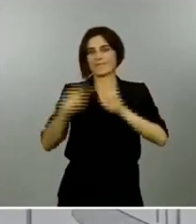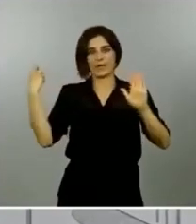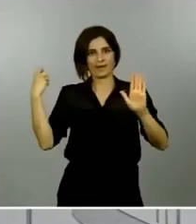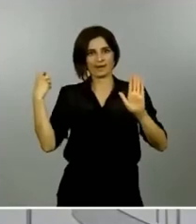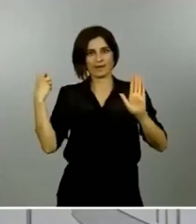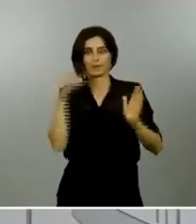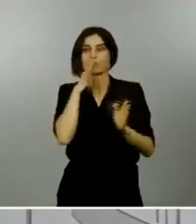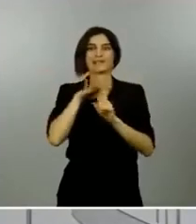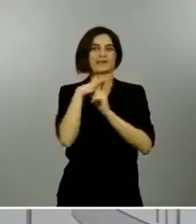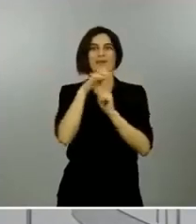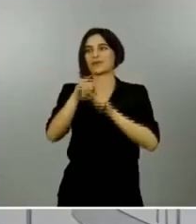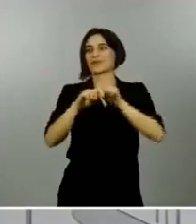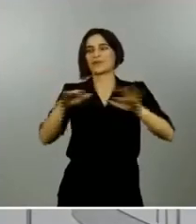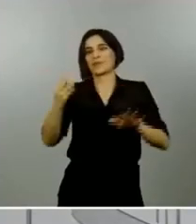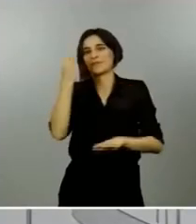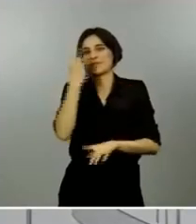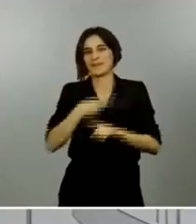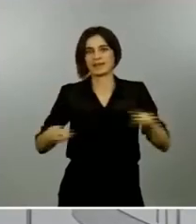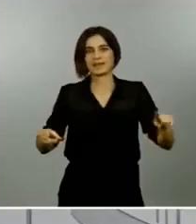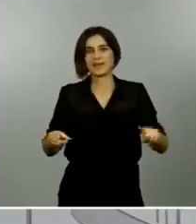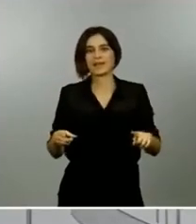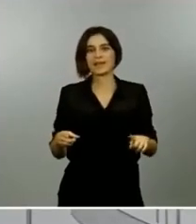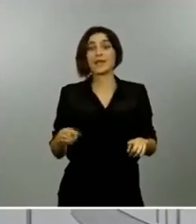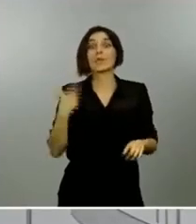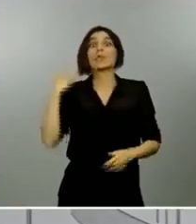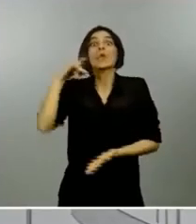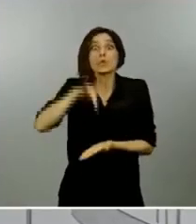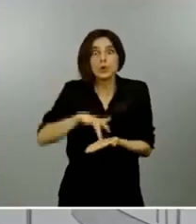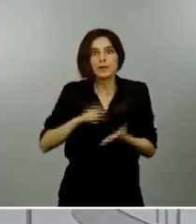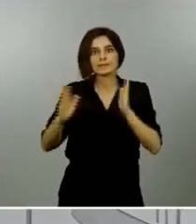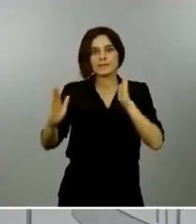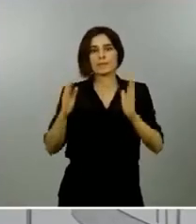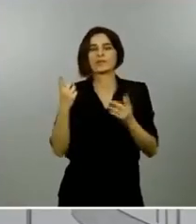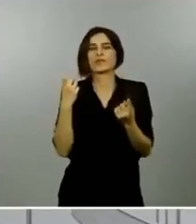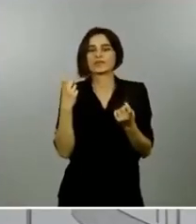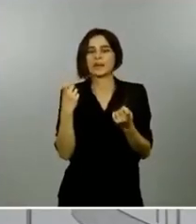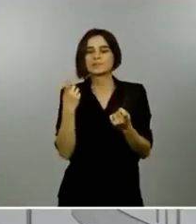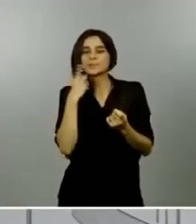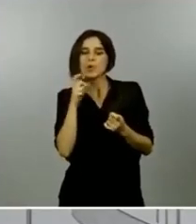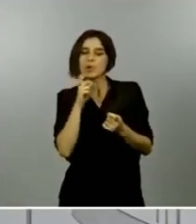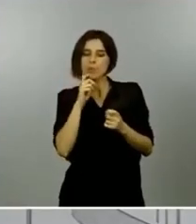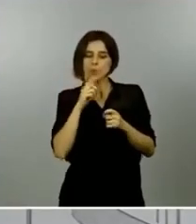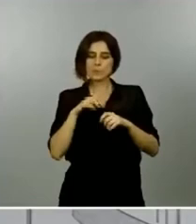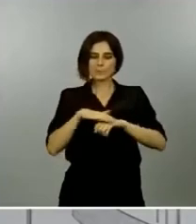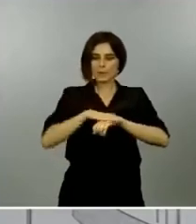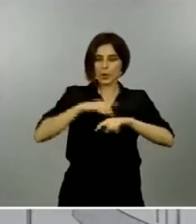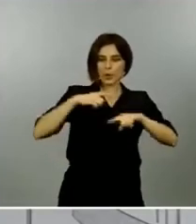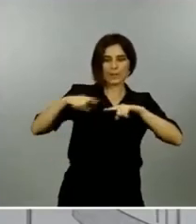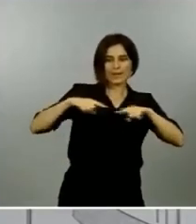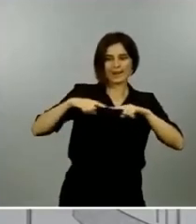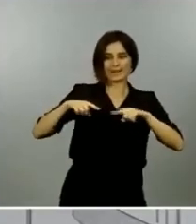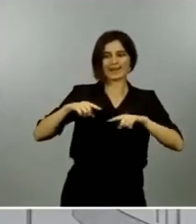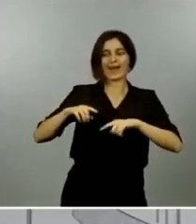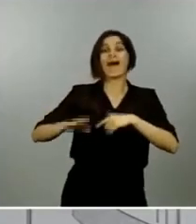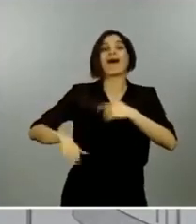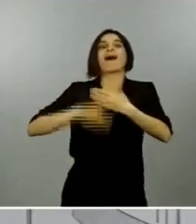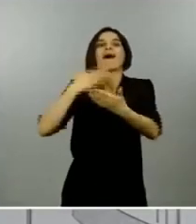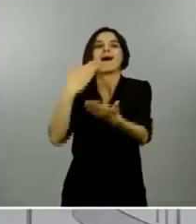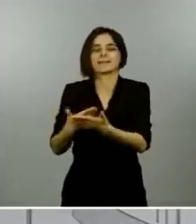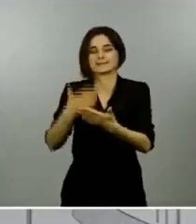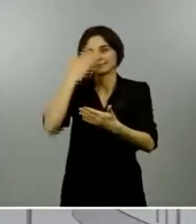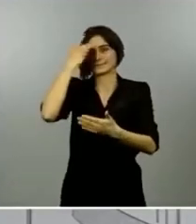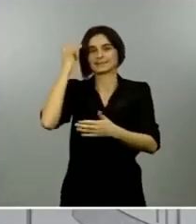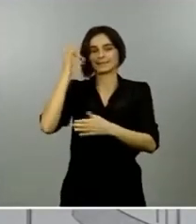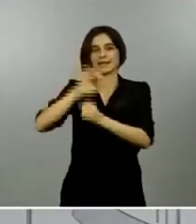algunos mecanismos de gobernanza de esa nueva normalidad hasta que definitivamente venzamos al virus como consecuencia de bueno pues la aparición el